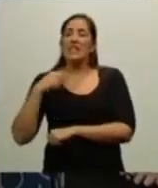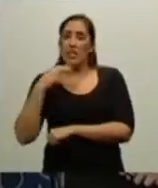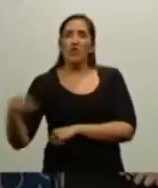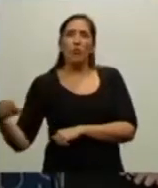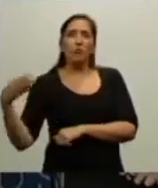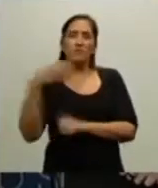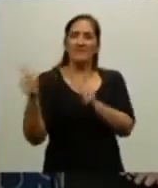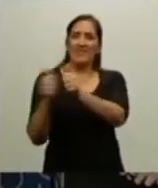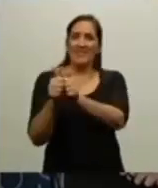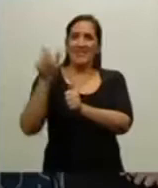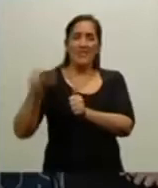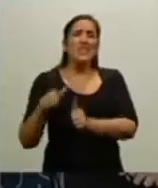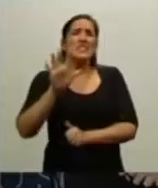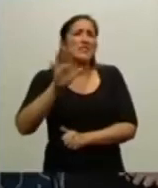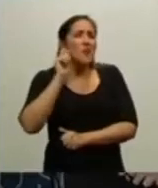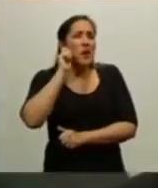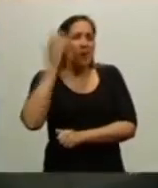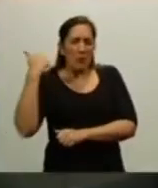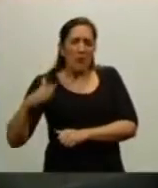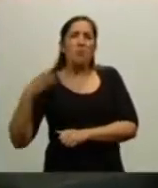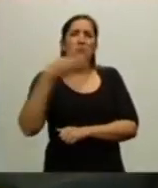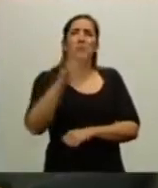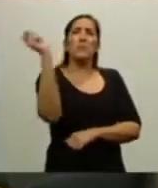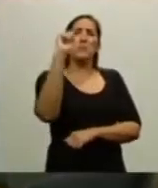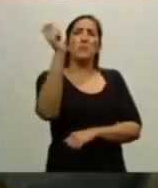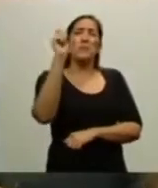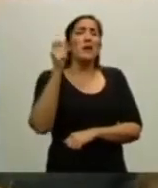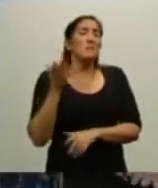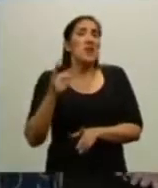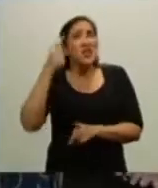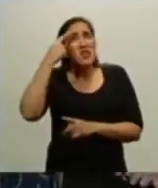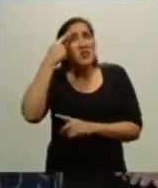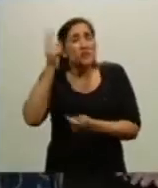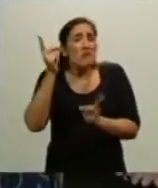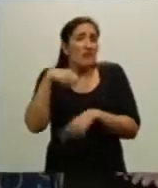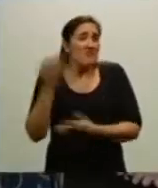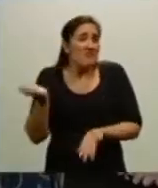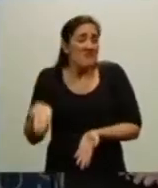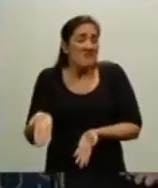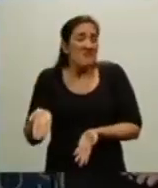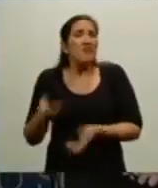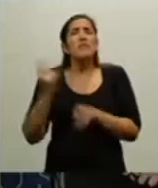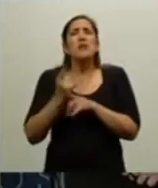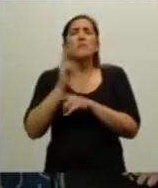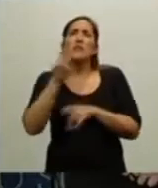y sus 5 años, inocentes porque vivía todo el día mirando la televisión,